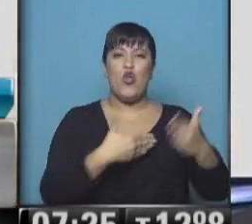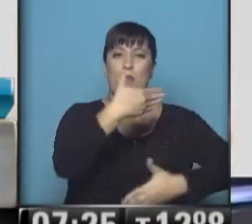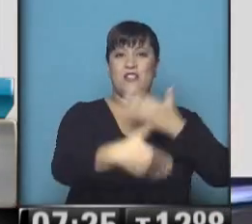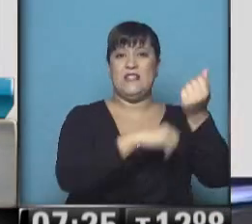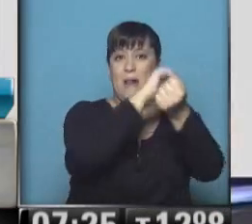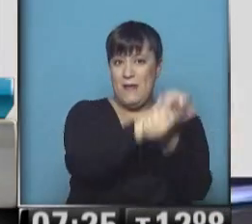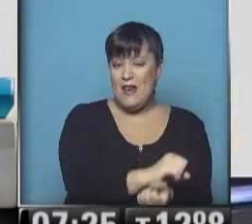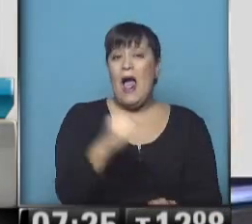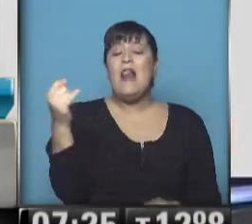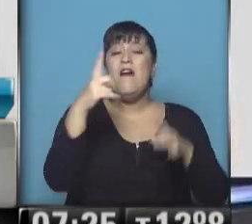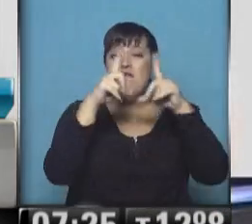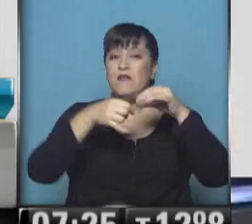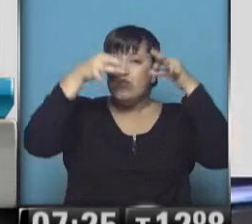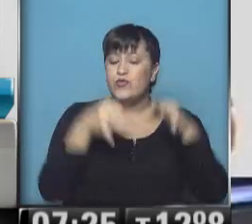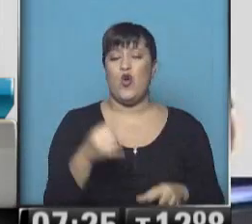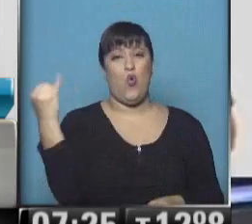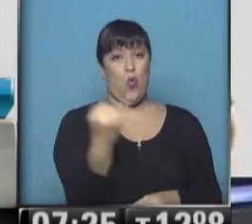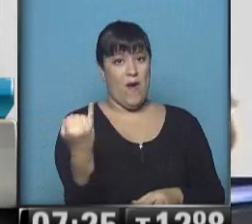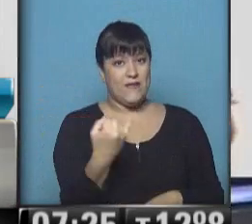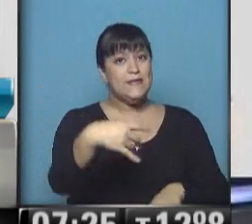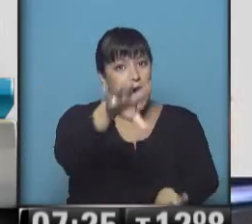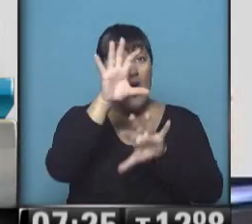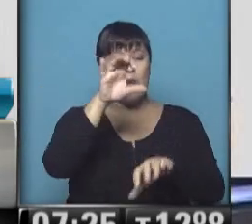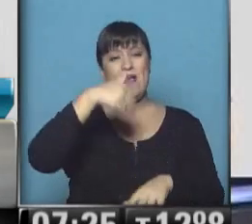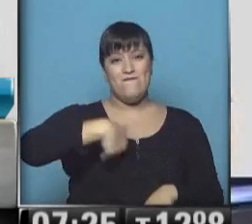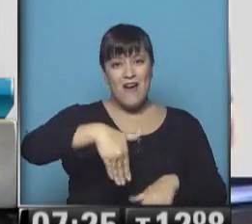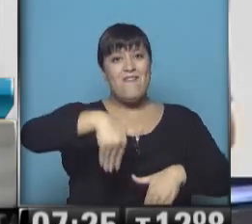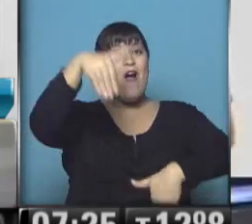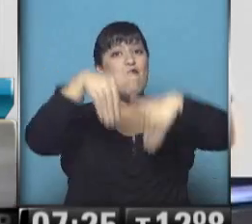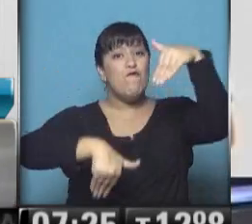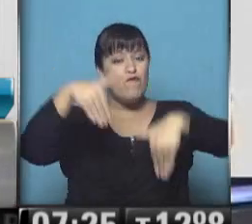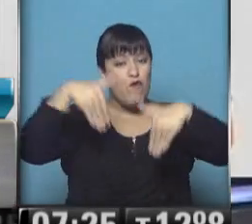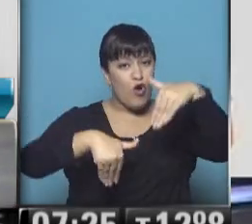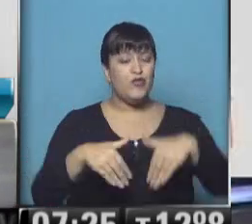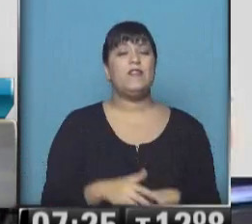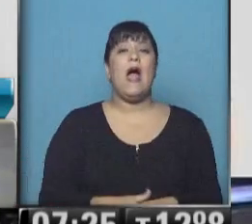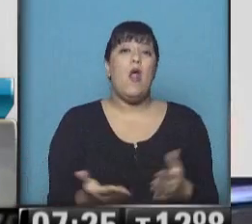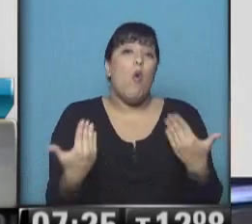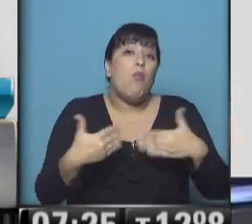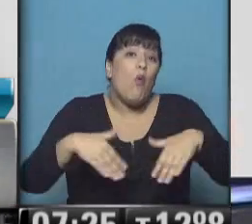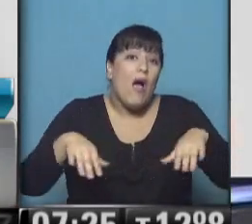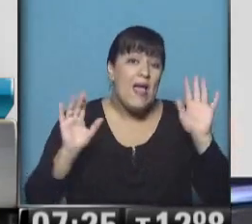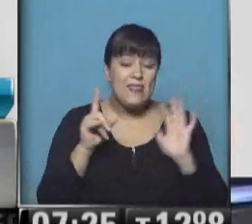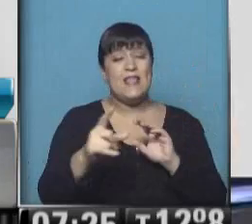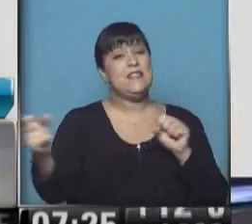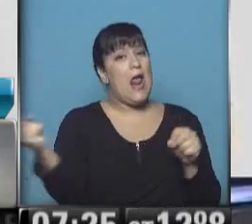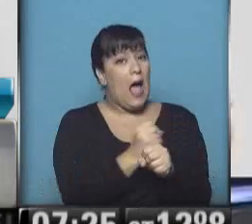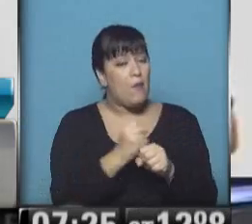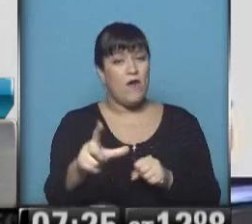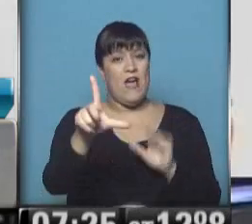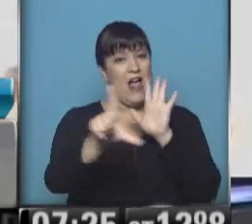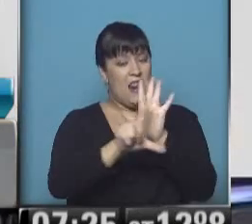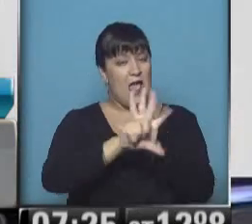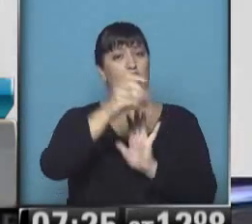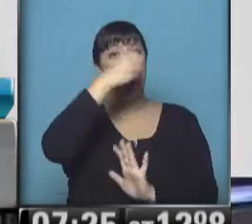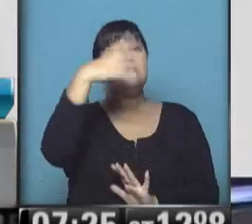El jueves es la fecha, recuérdelo porque se votará entonces y podrá convertirse en ley. Recordemos que ya